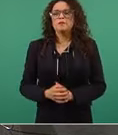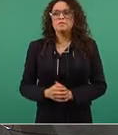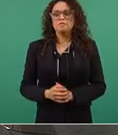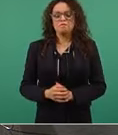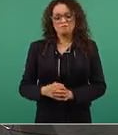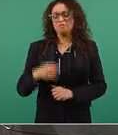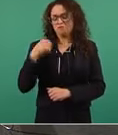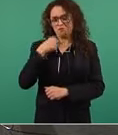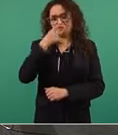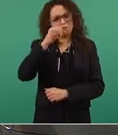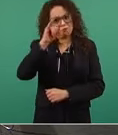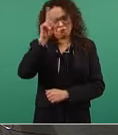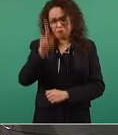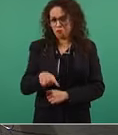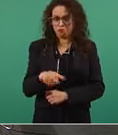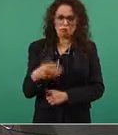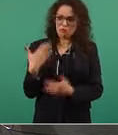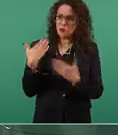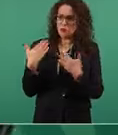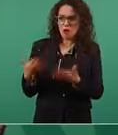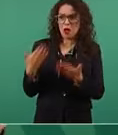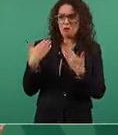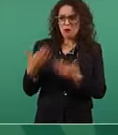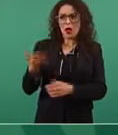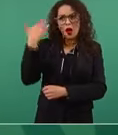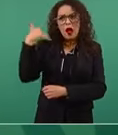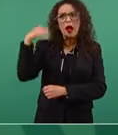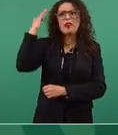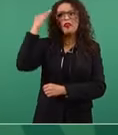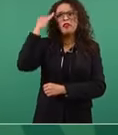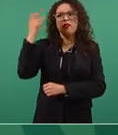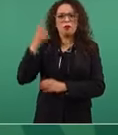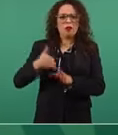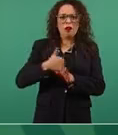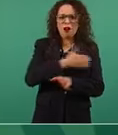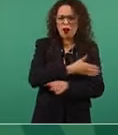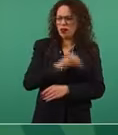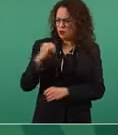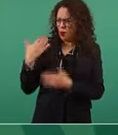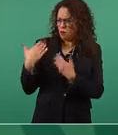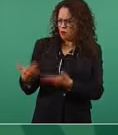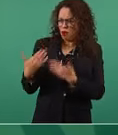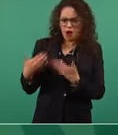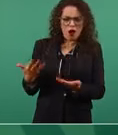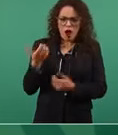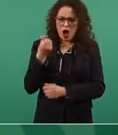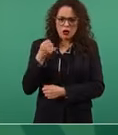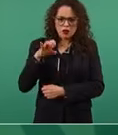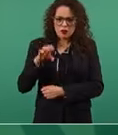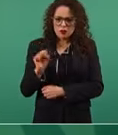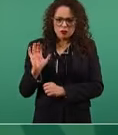bien lo que se estaba haciendo, que actuaban así,